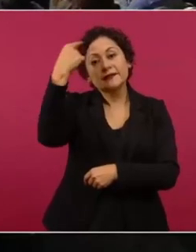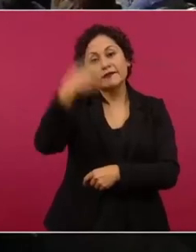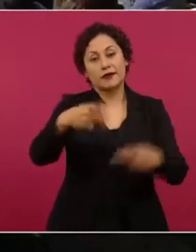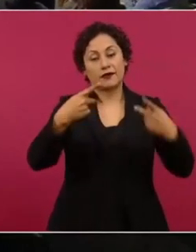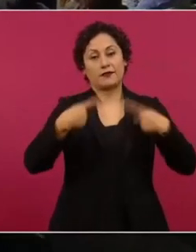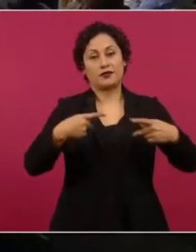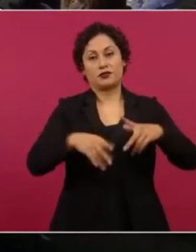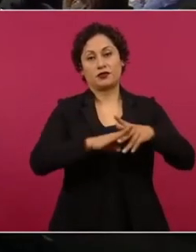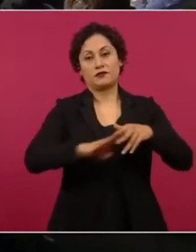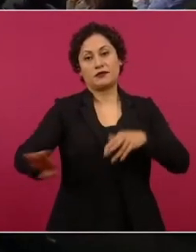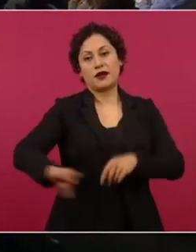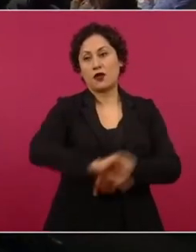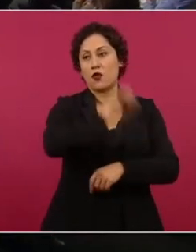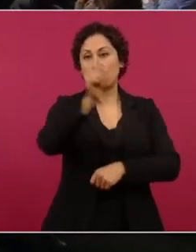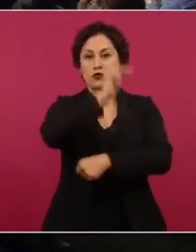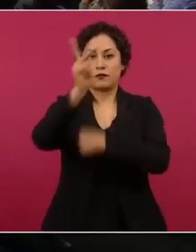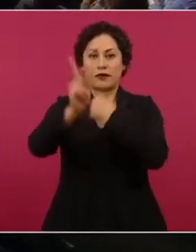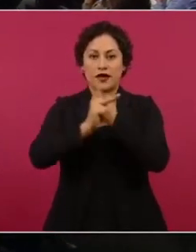en el extranjero.